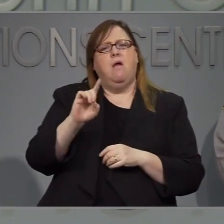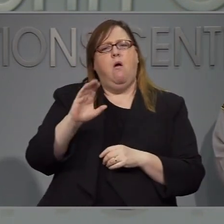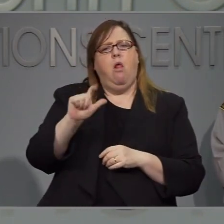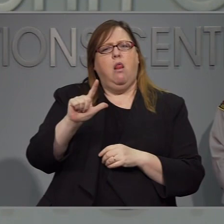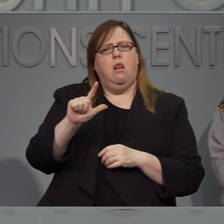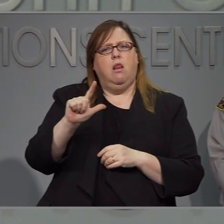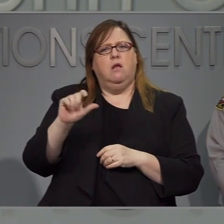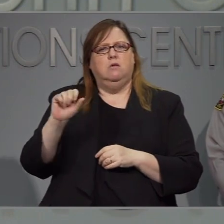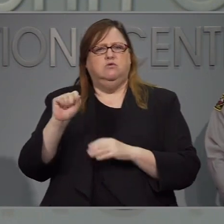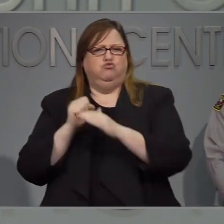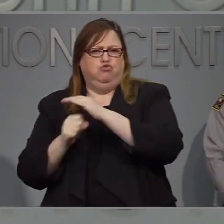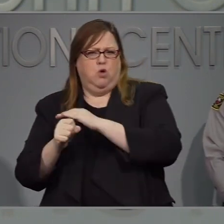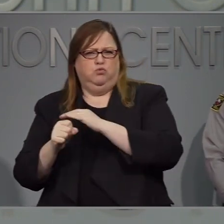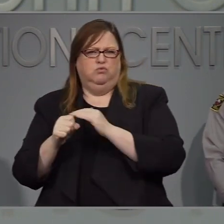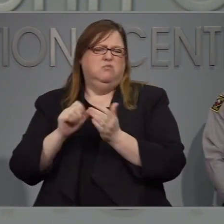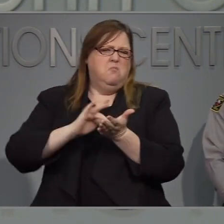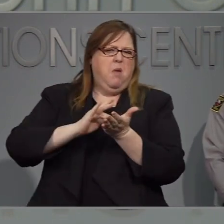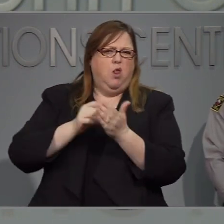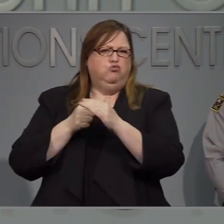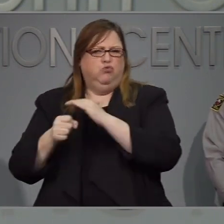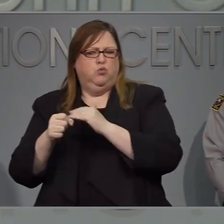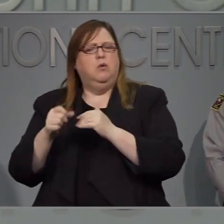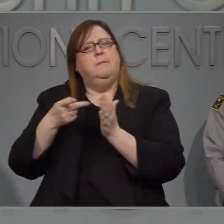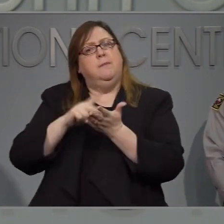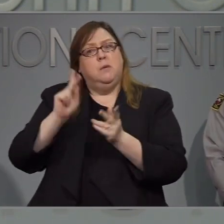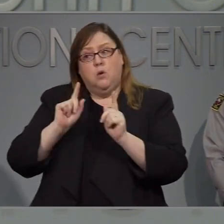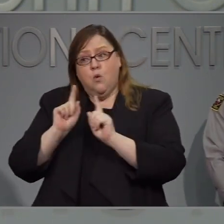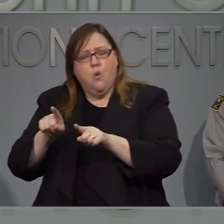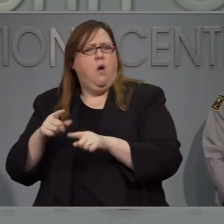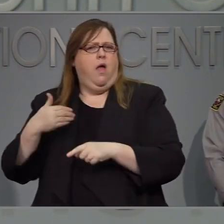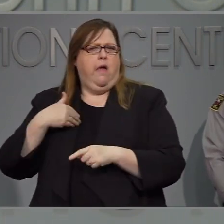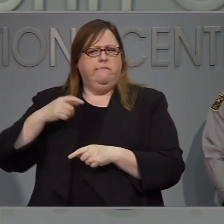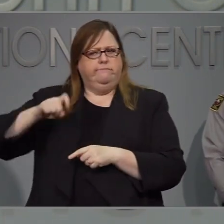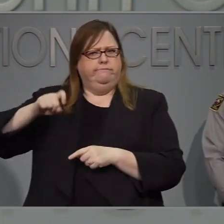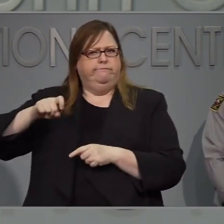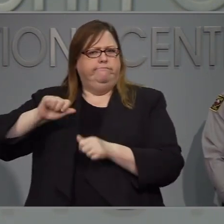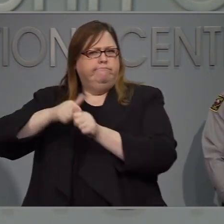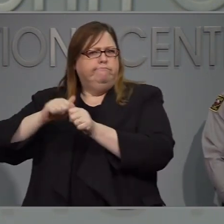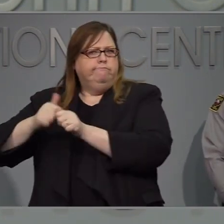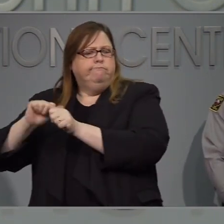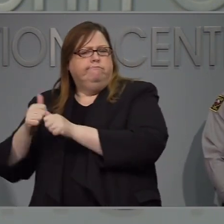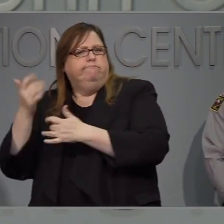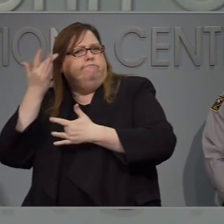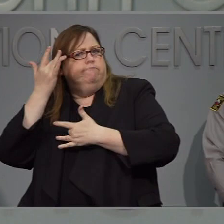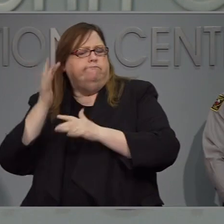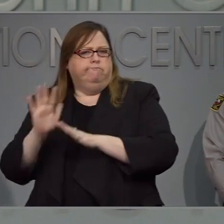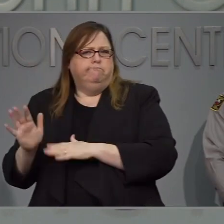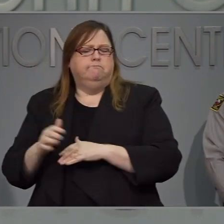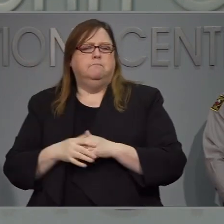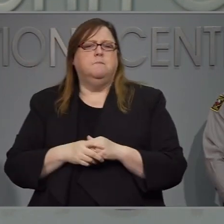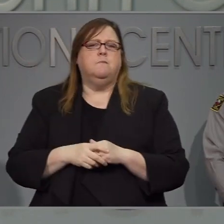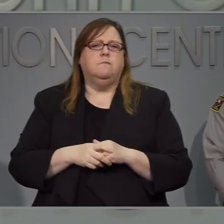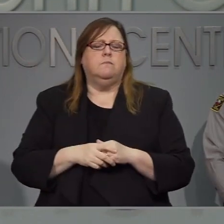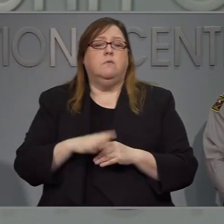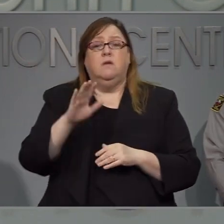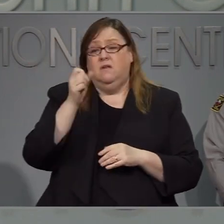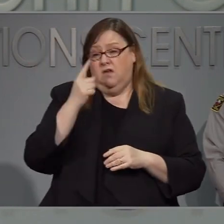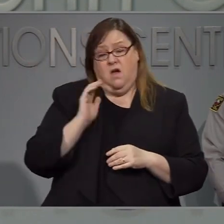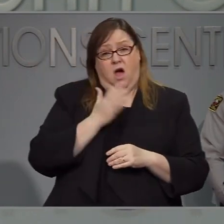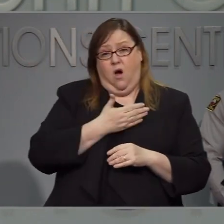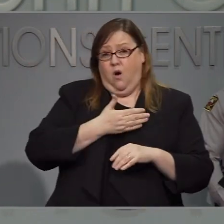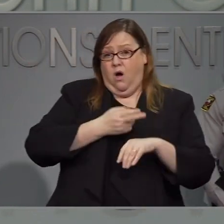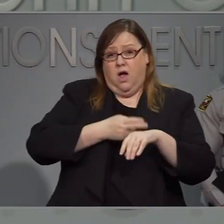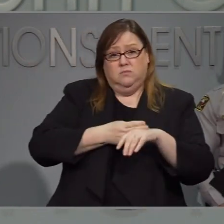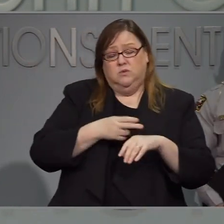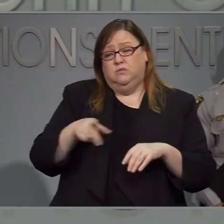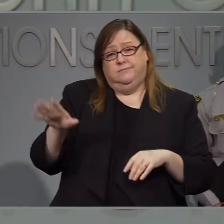Si tenemos que tomar esas decisiones. Obviamente nuestros hospitales. Particularmente en el área este de Carolina del Norte